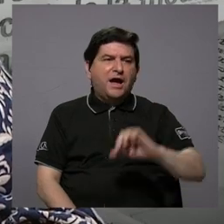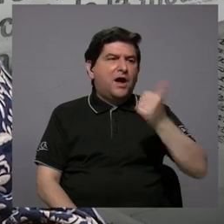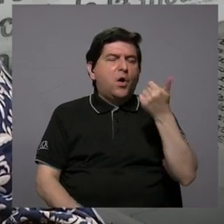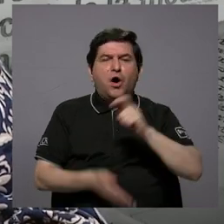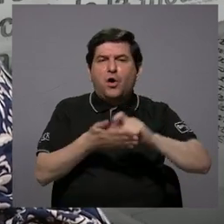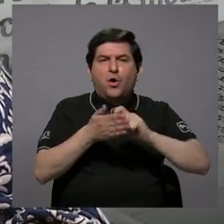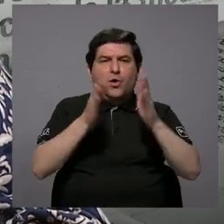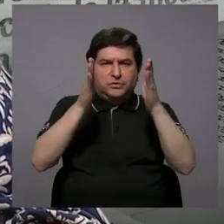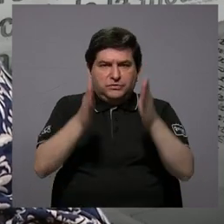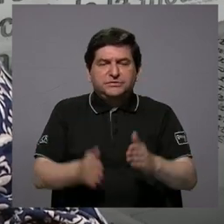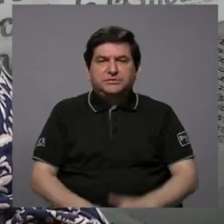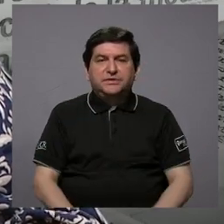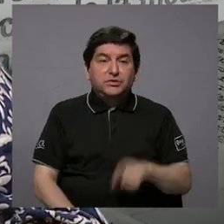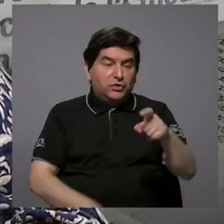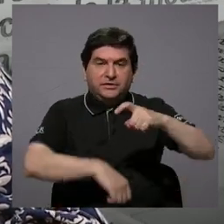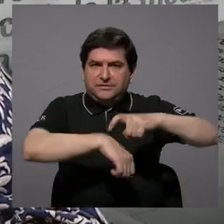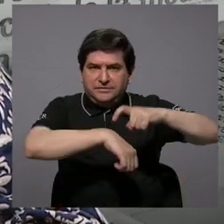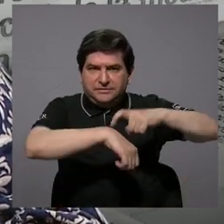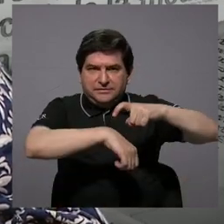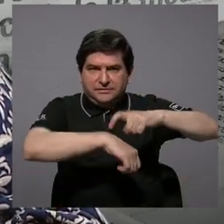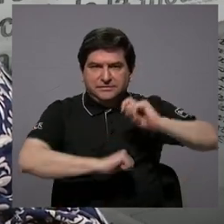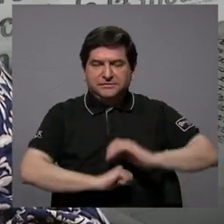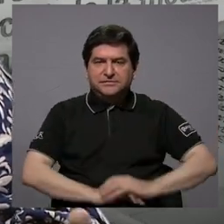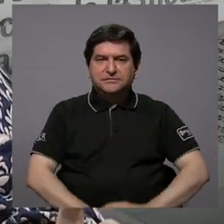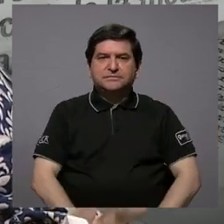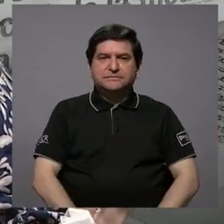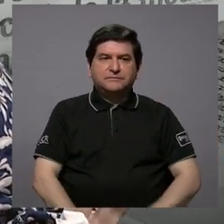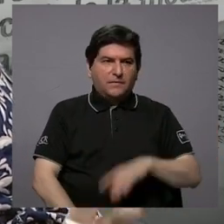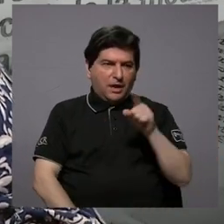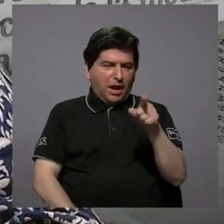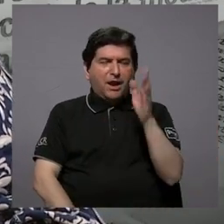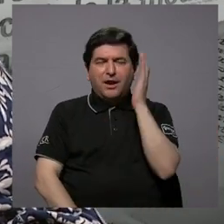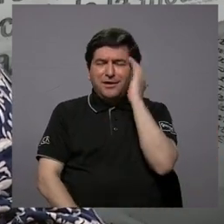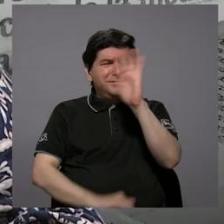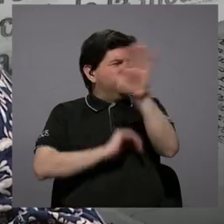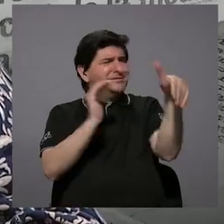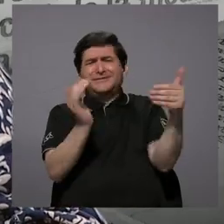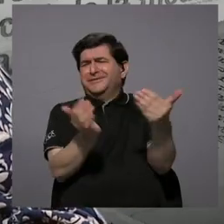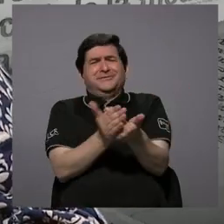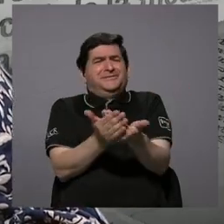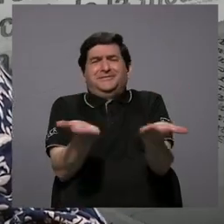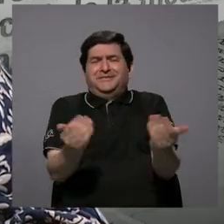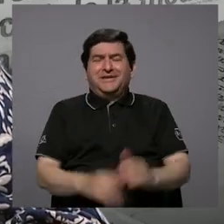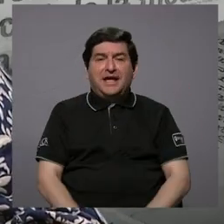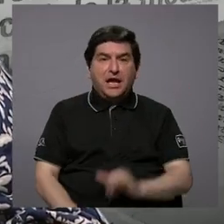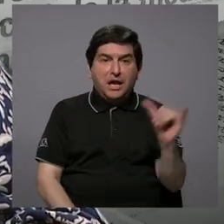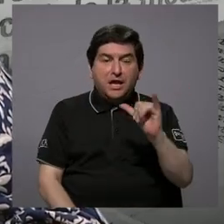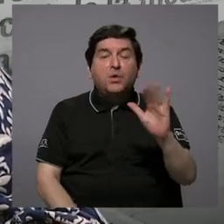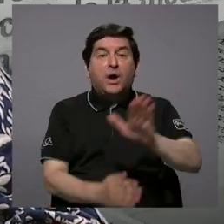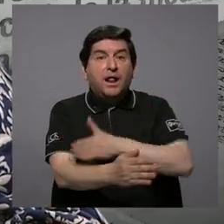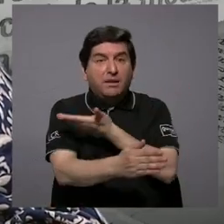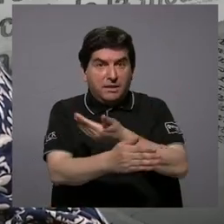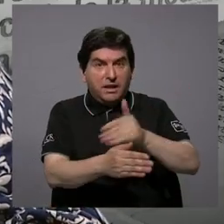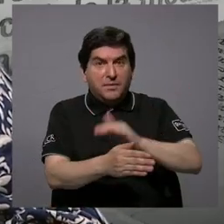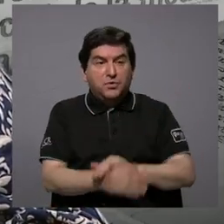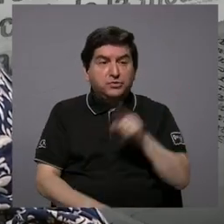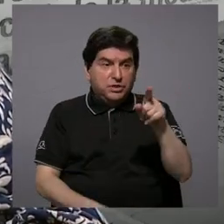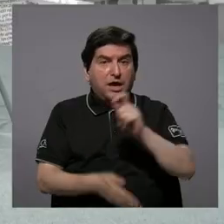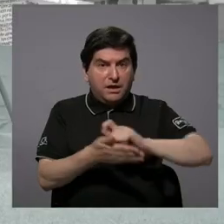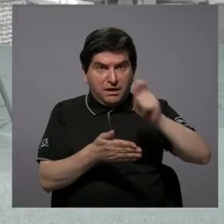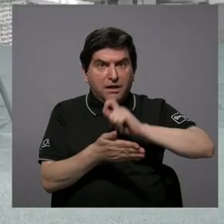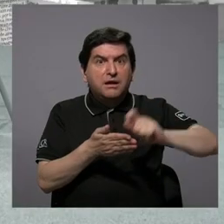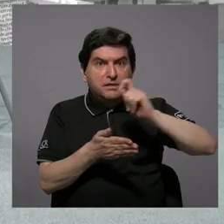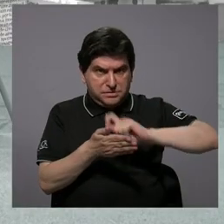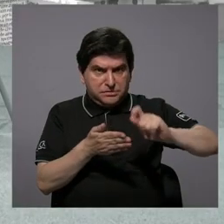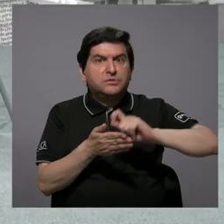otro escritor del momento. Él se lo sabía a todos. También la música. Él era escritor.